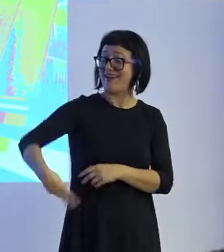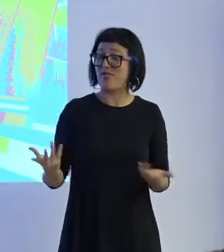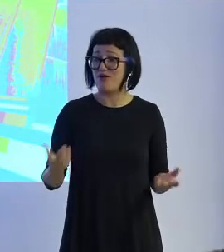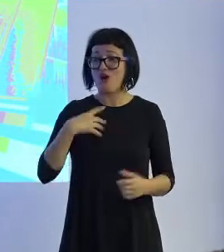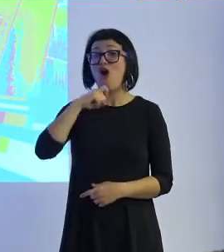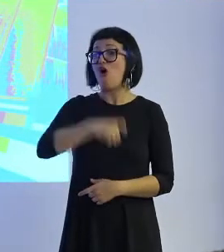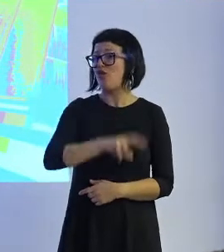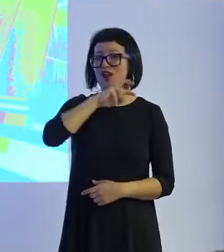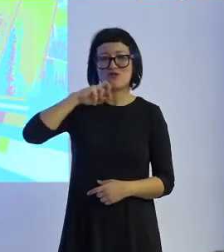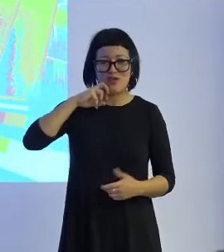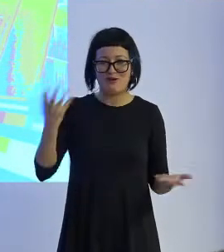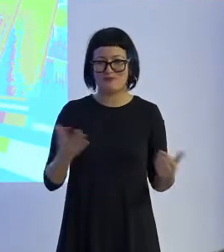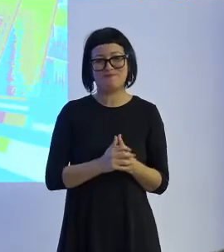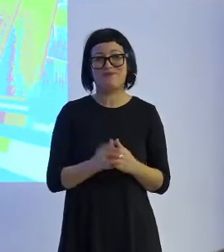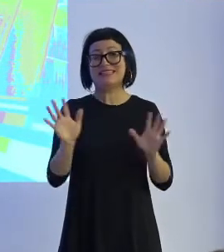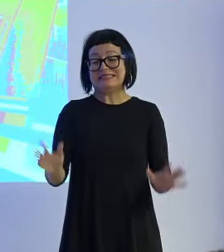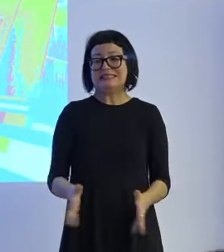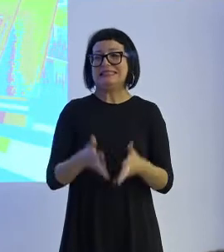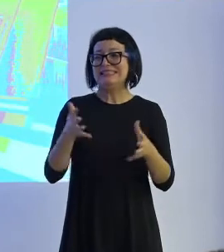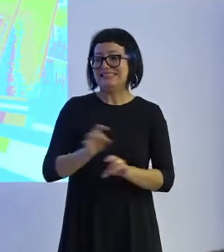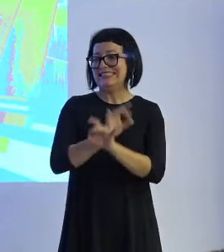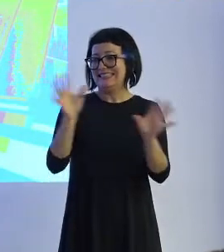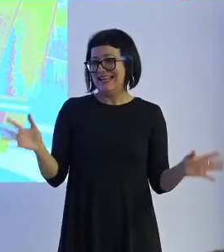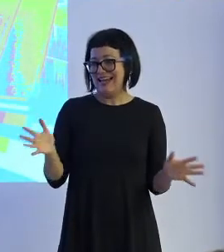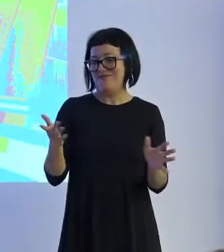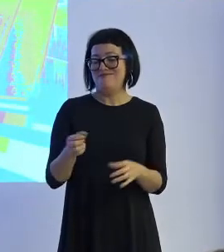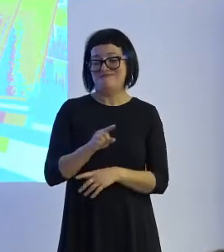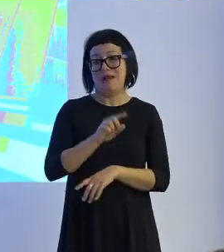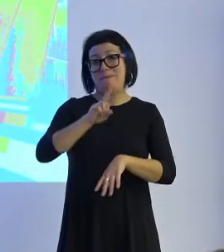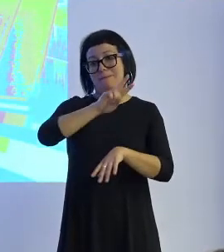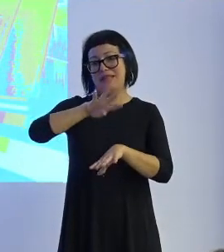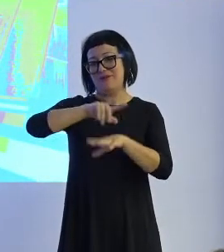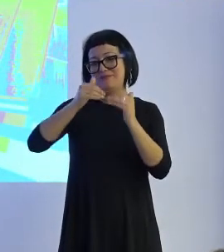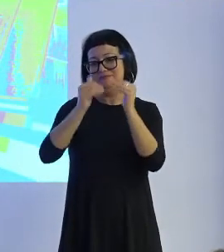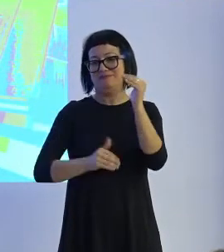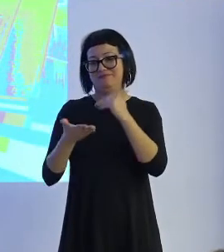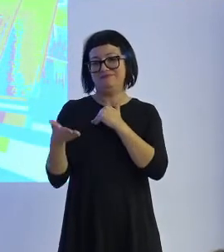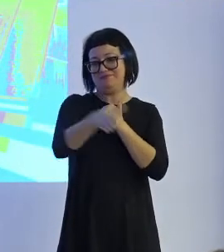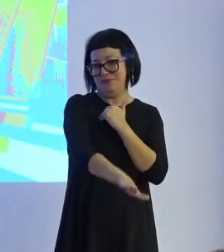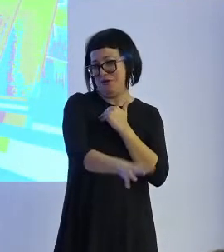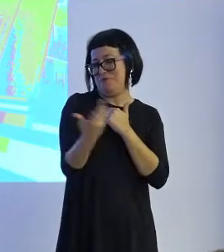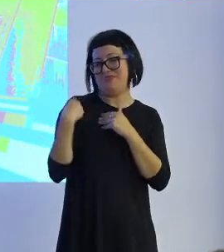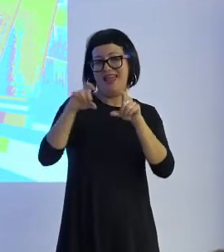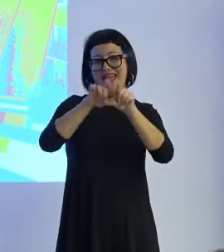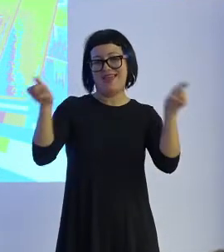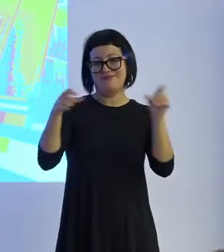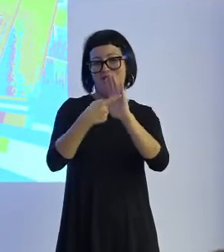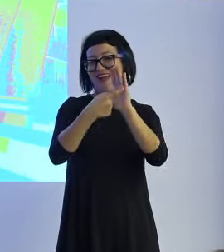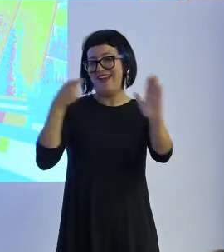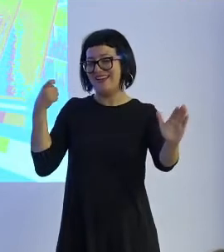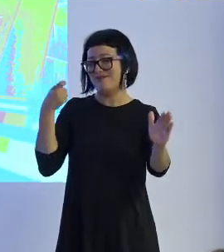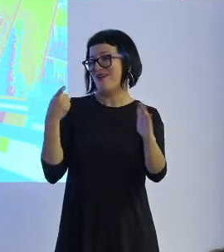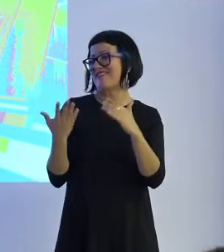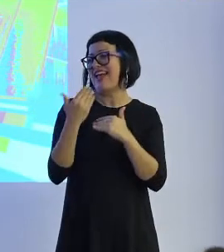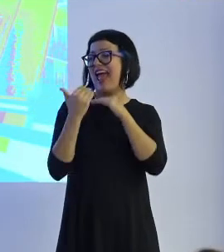odio a los judíos. Claro, en menos de 24 horas TAI murió. Microsoft se vio obligada a eliminar a este